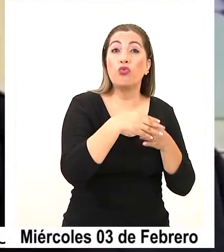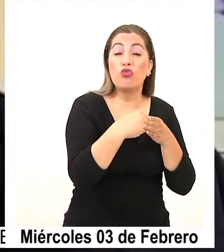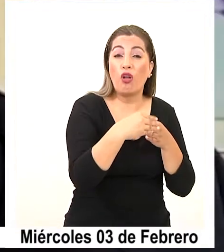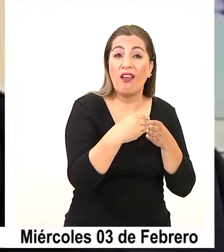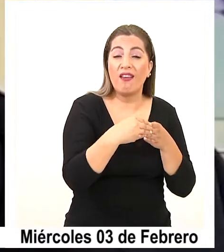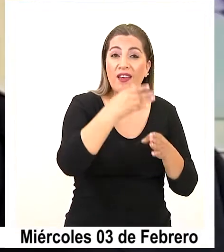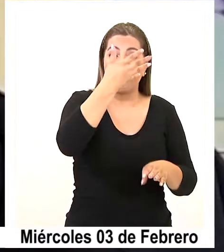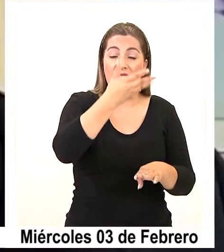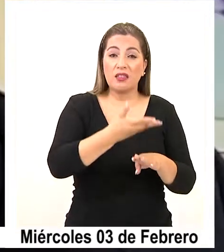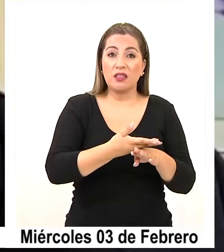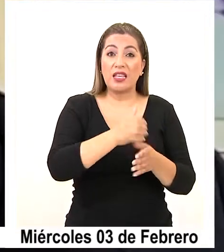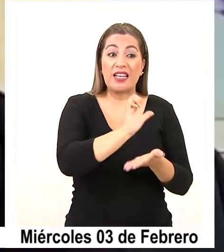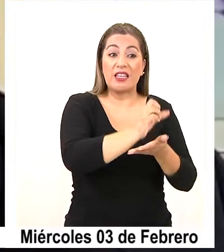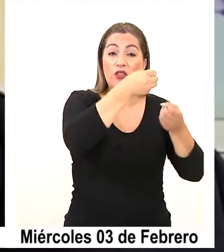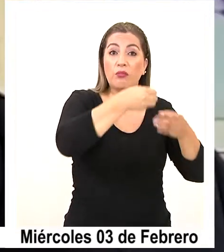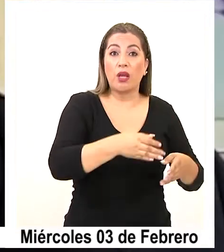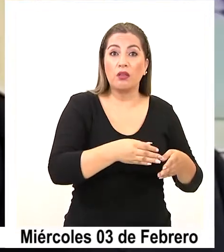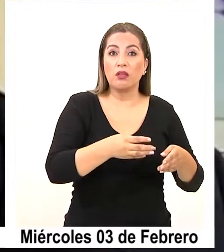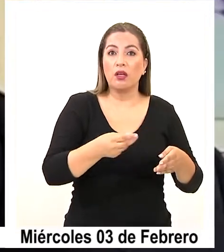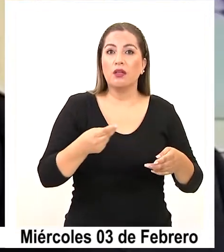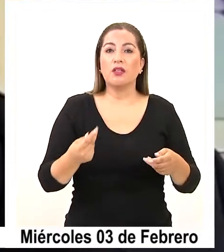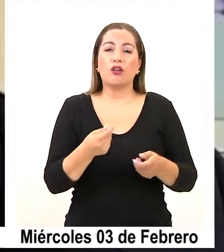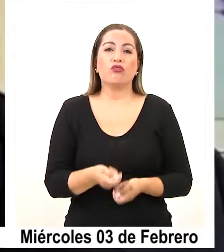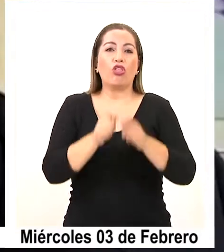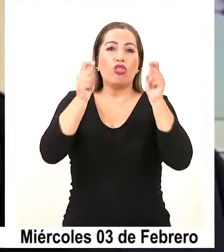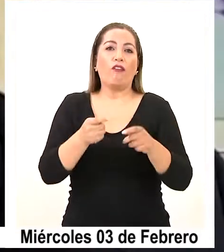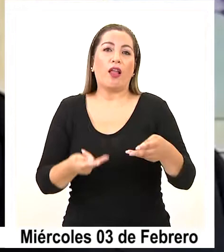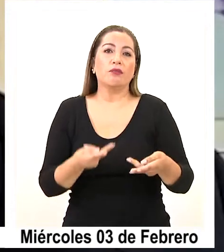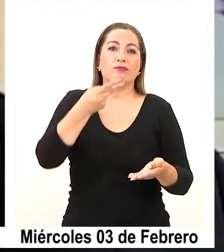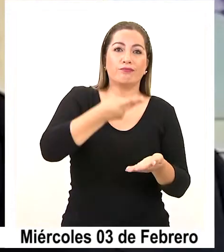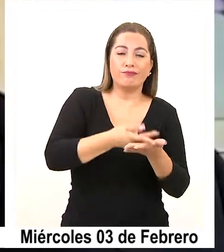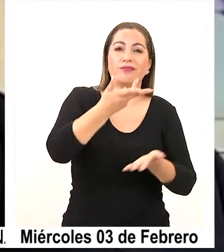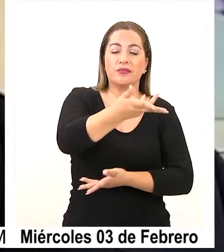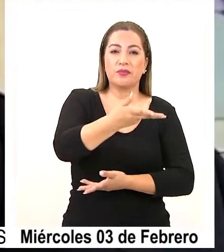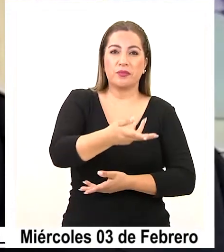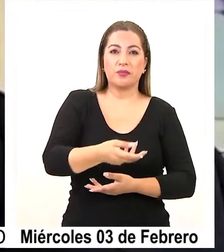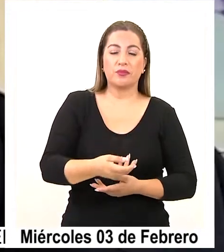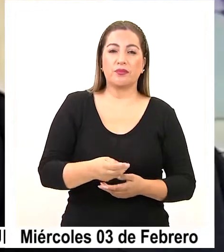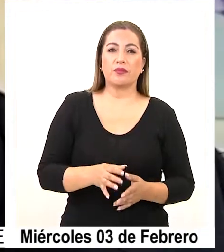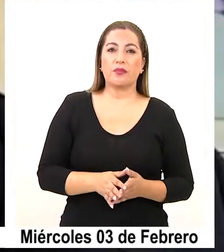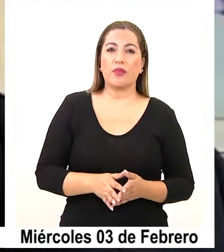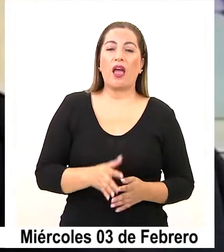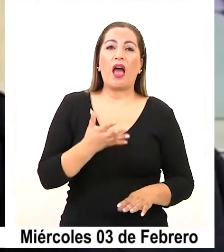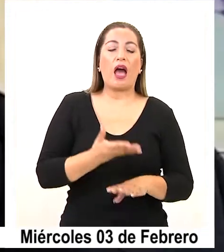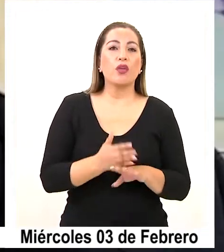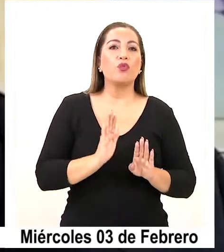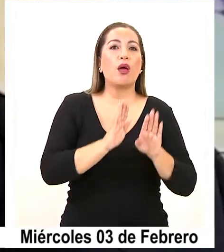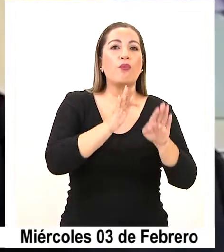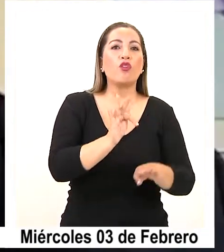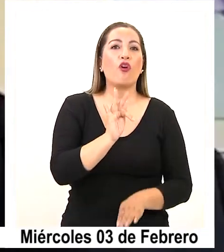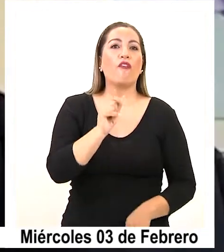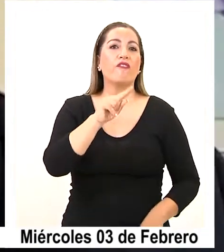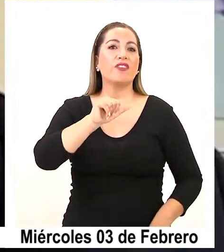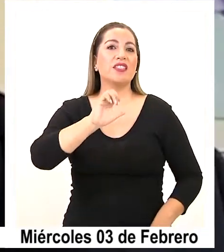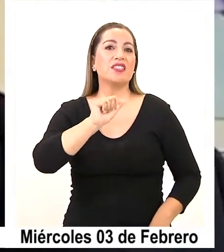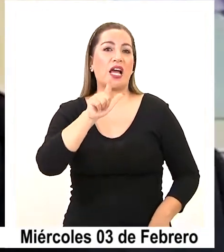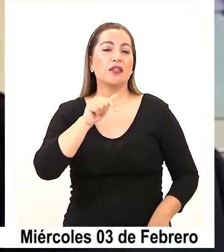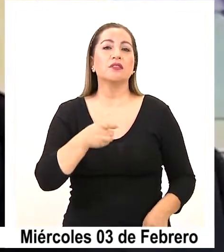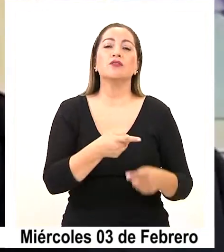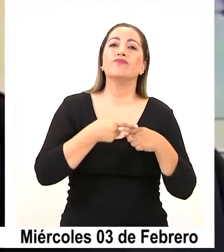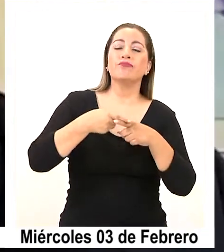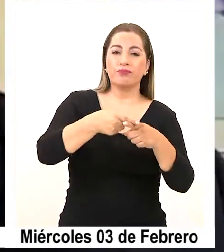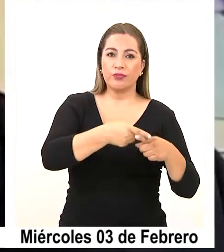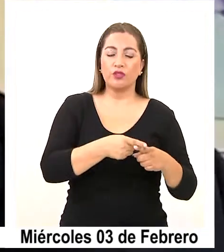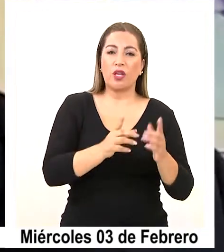supuestamente pierde el Estado recibe 2, o sea, ampliamente hay un beneficio fiscal, social y de desarrollo